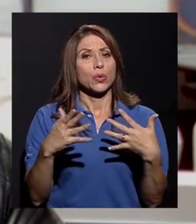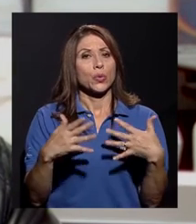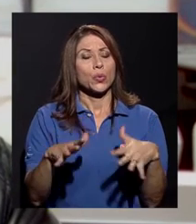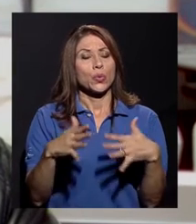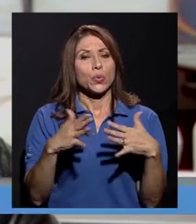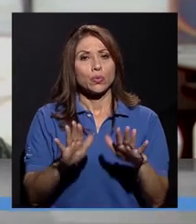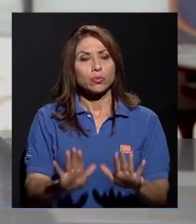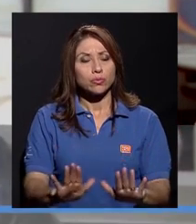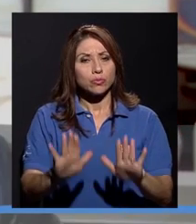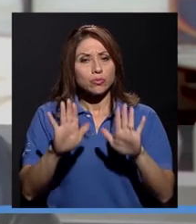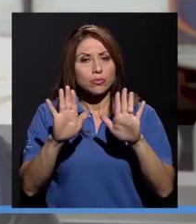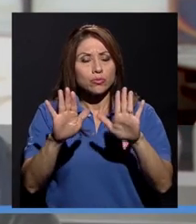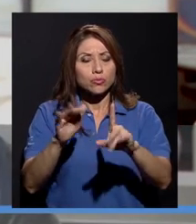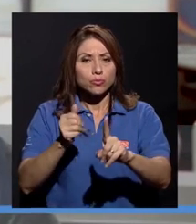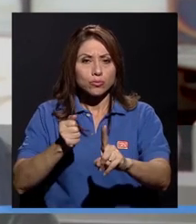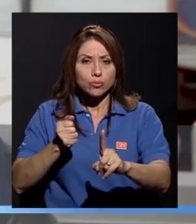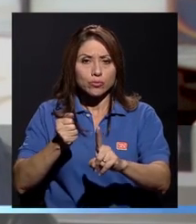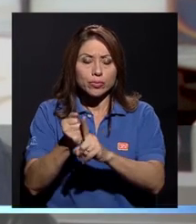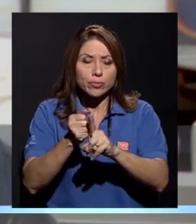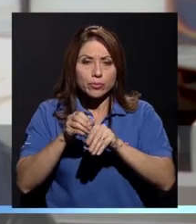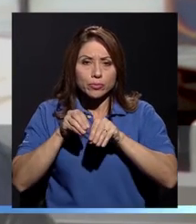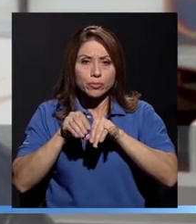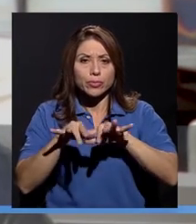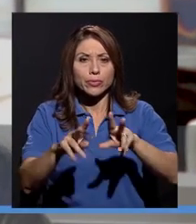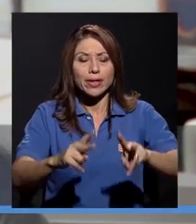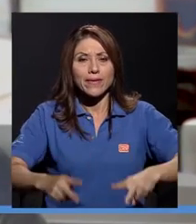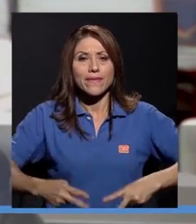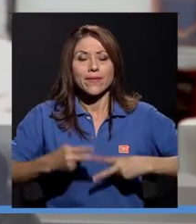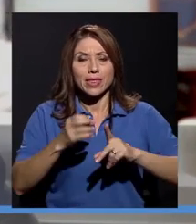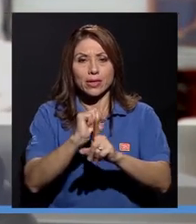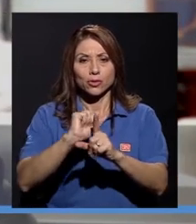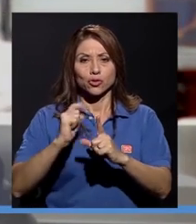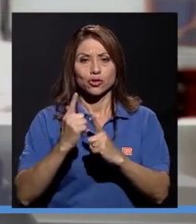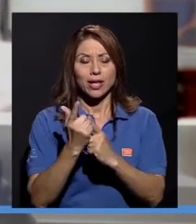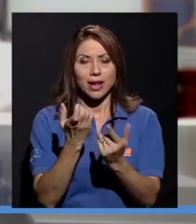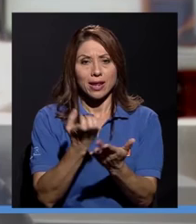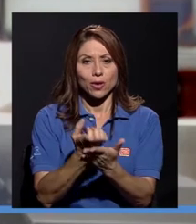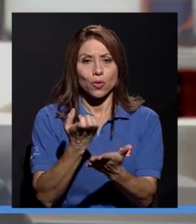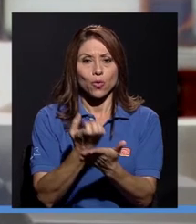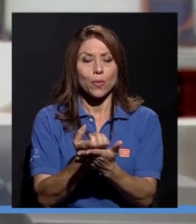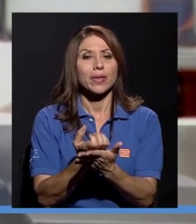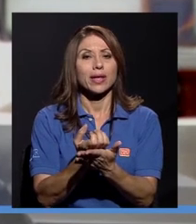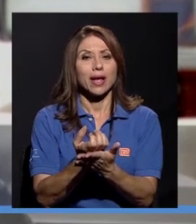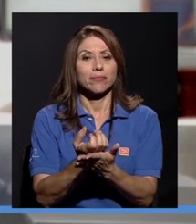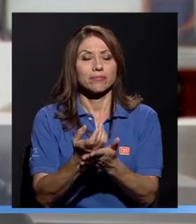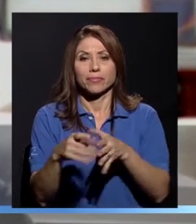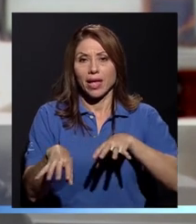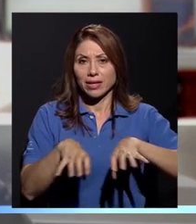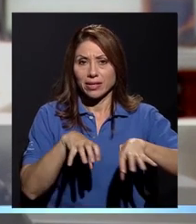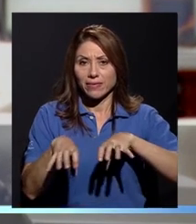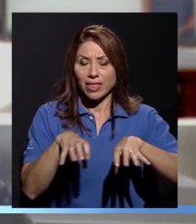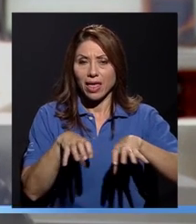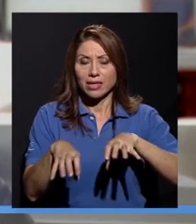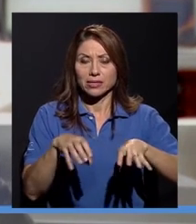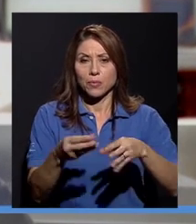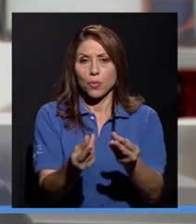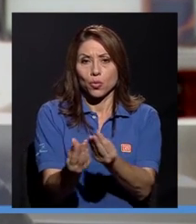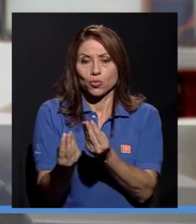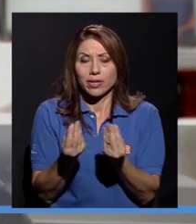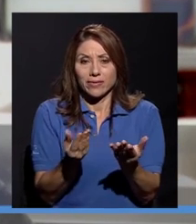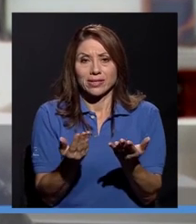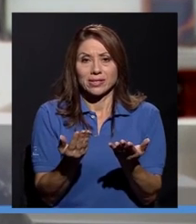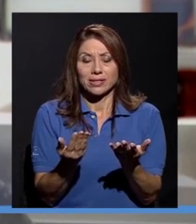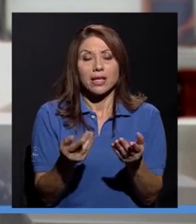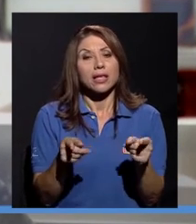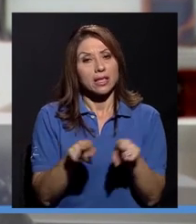extraordinario sobre la vida social, económica, sobre las actividades productivas y, por